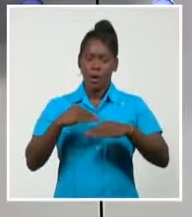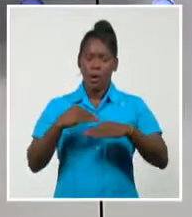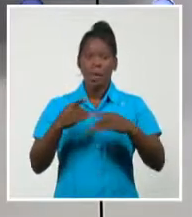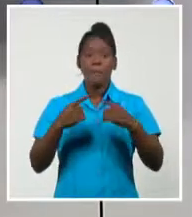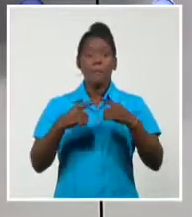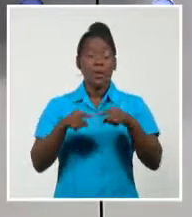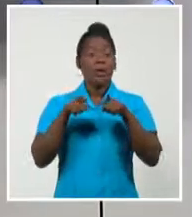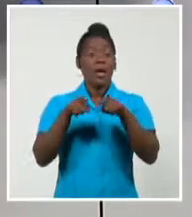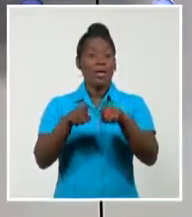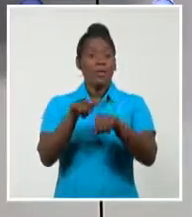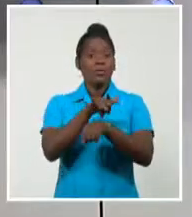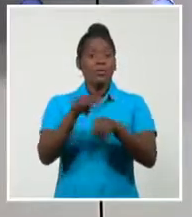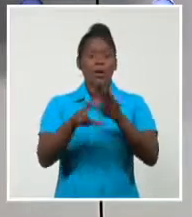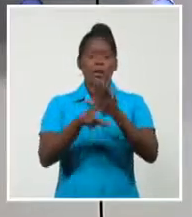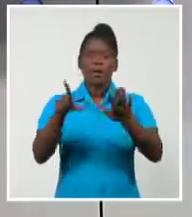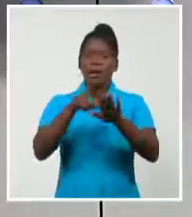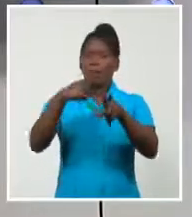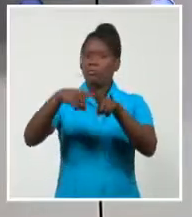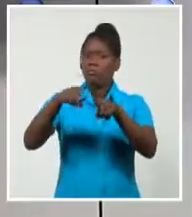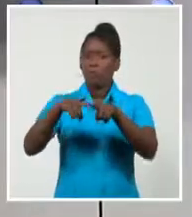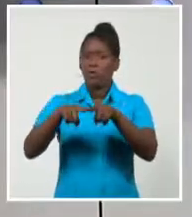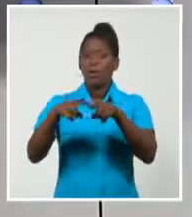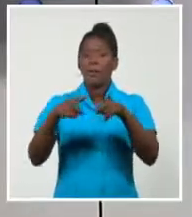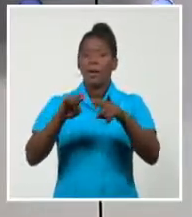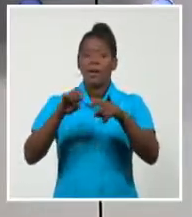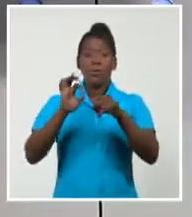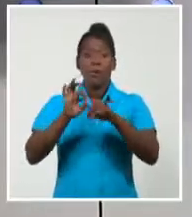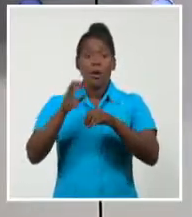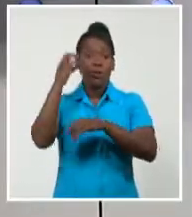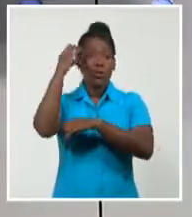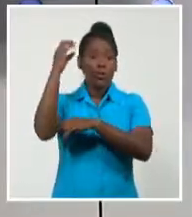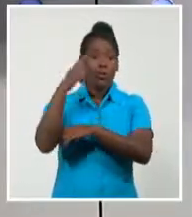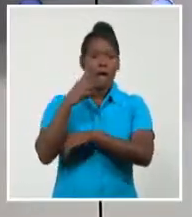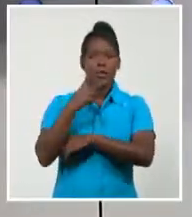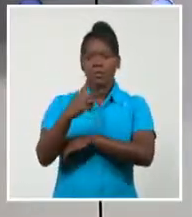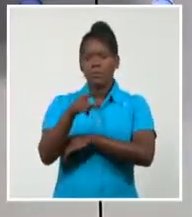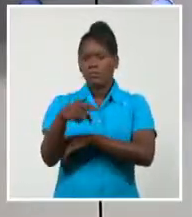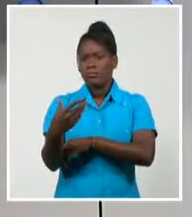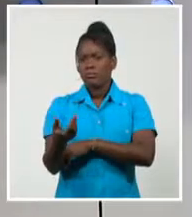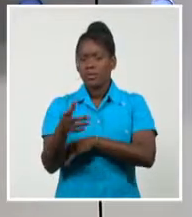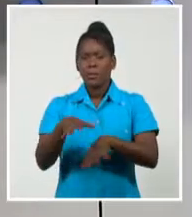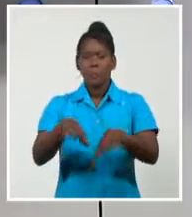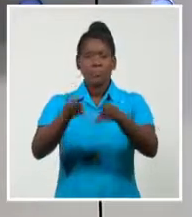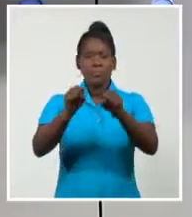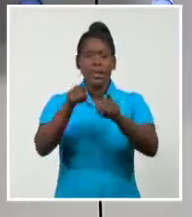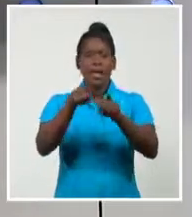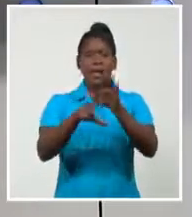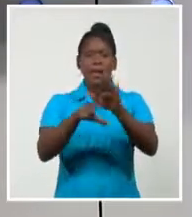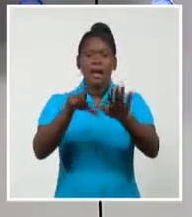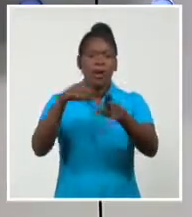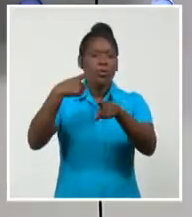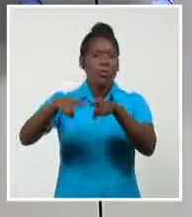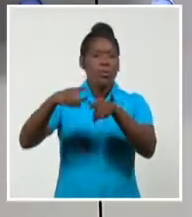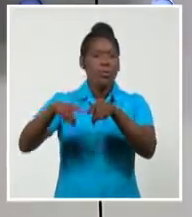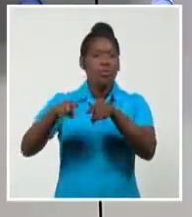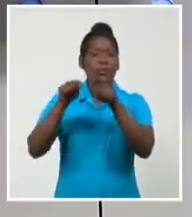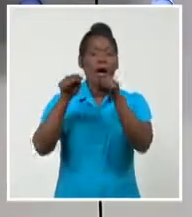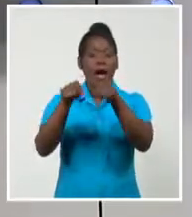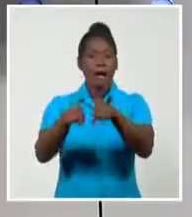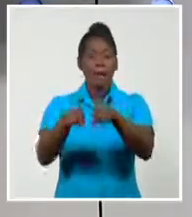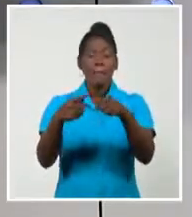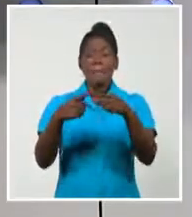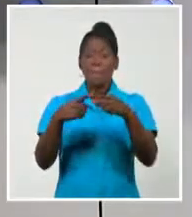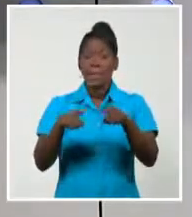Legislativo empleó este mecanismo para acusarlo de corrupción. Pero lo curioso del asunto es que más del 50% de los